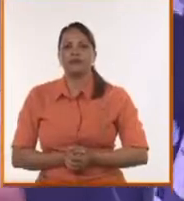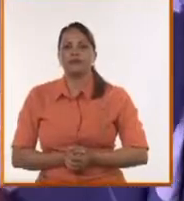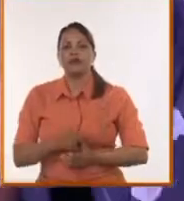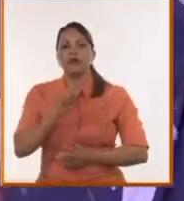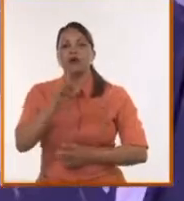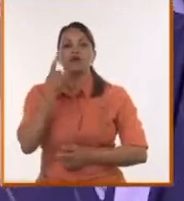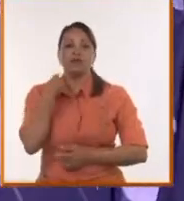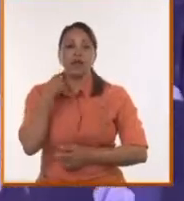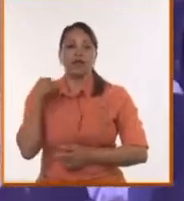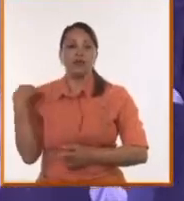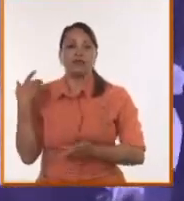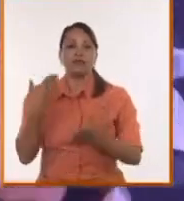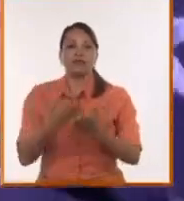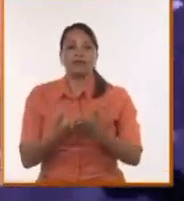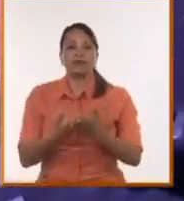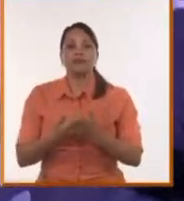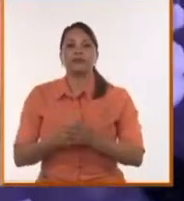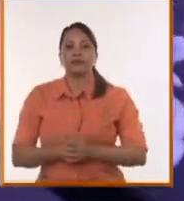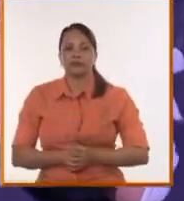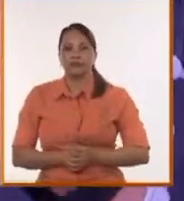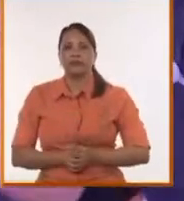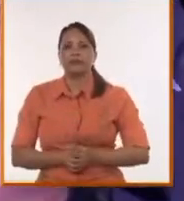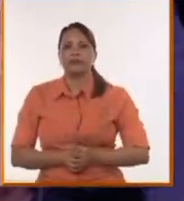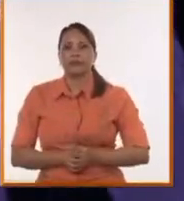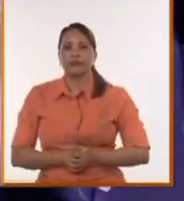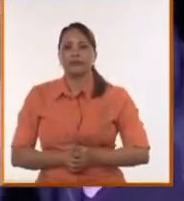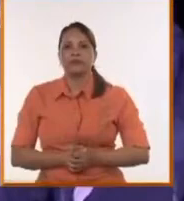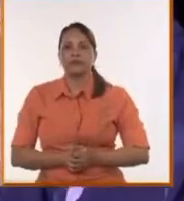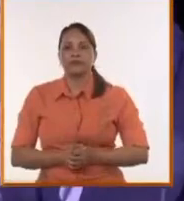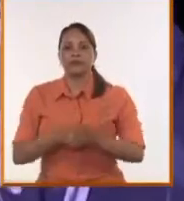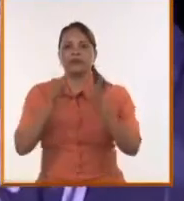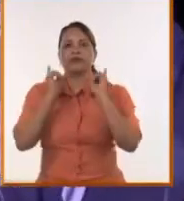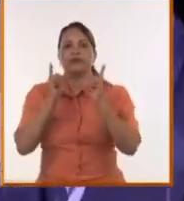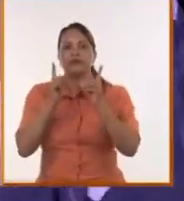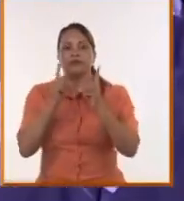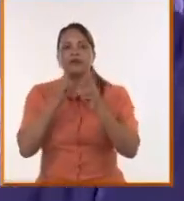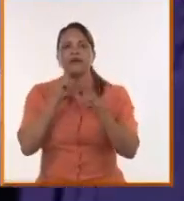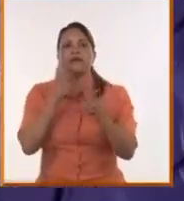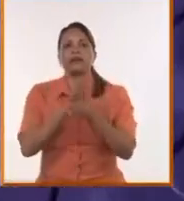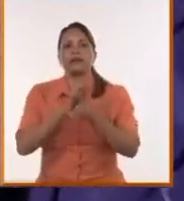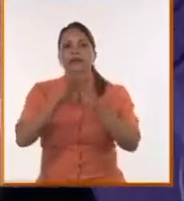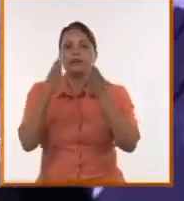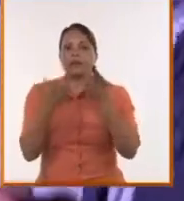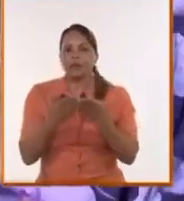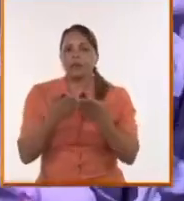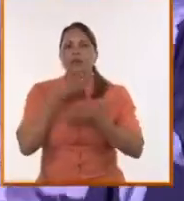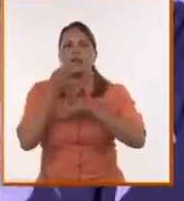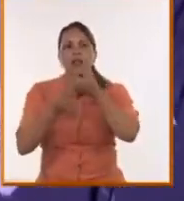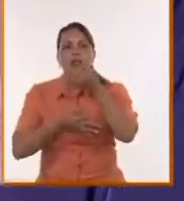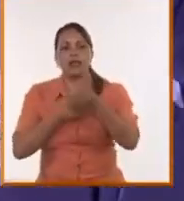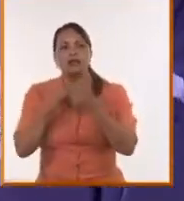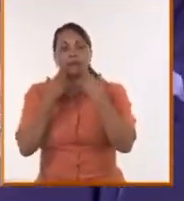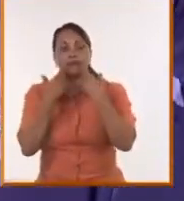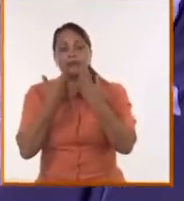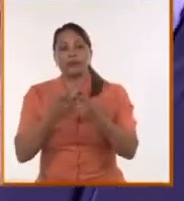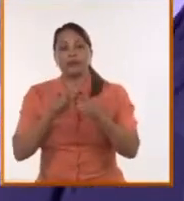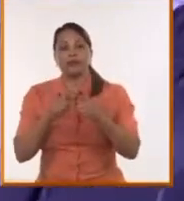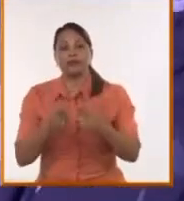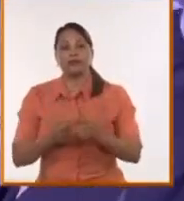tratado entonces de abordar la comunicación digital holísticamente a partir de todos elementos. Y se le da tanta importancia